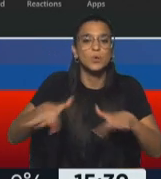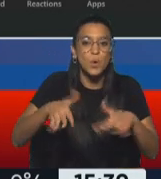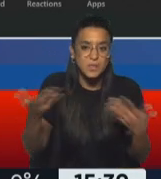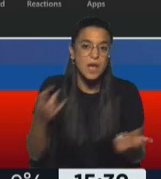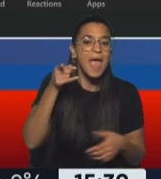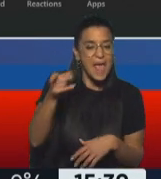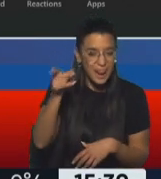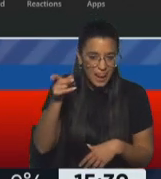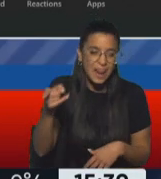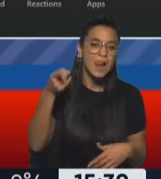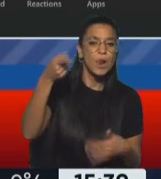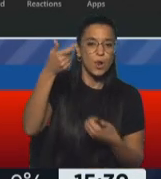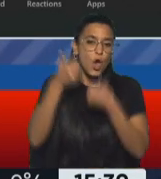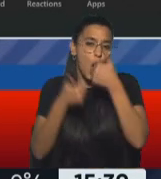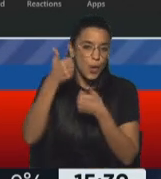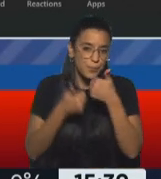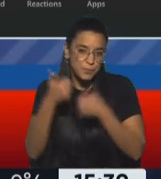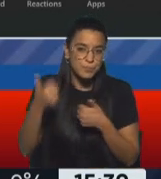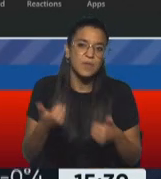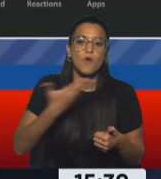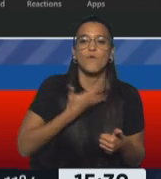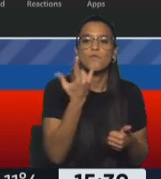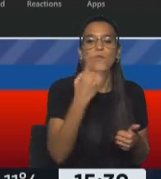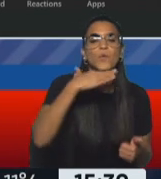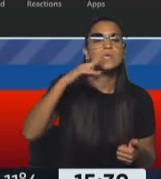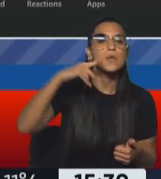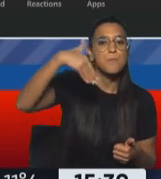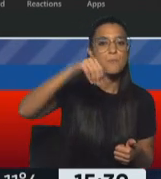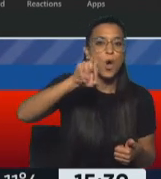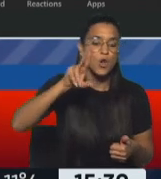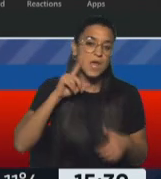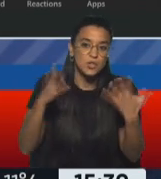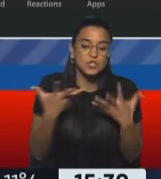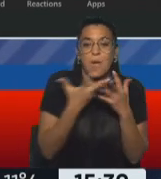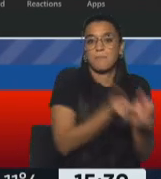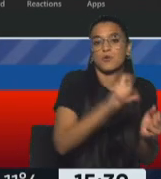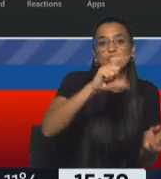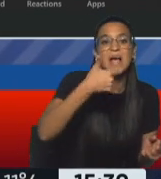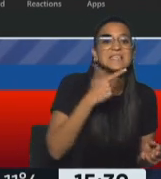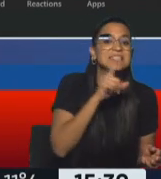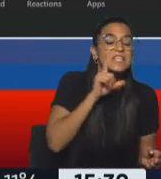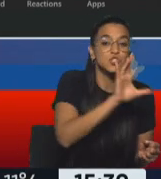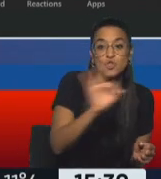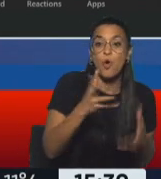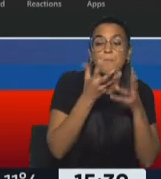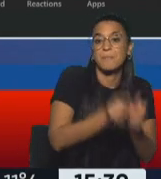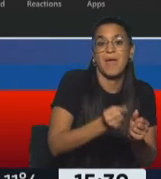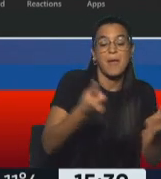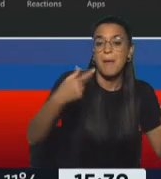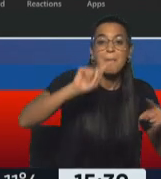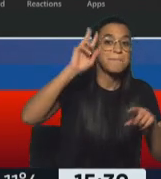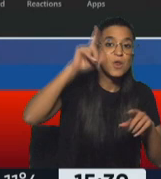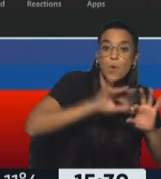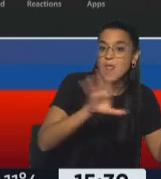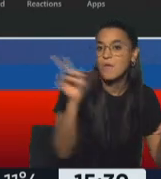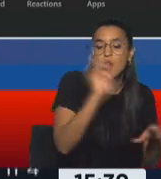que él estaba compitiendo con Keiko Fujimori, ¿no? Entonces el respaldo a Pedro Castillo, más que un respaldo a Perú Libre ha sido un